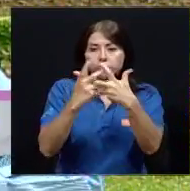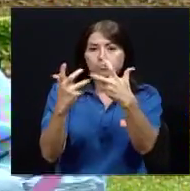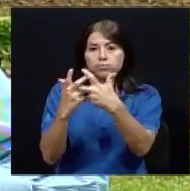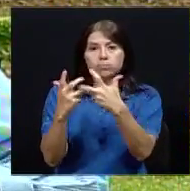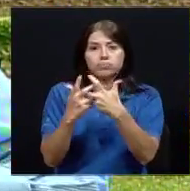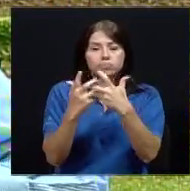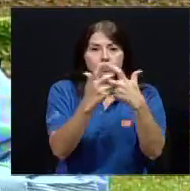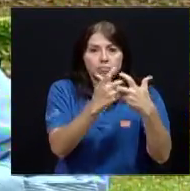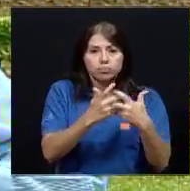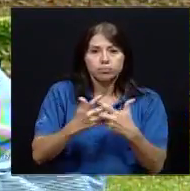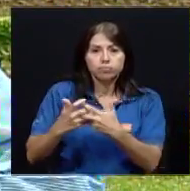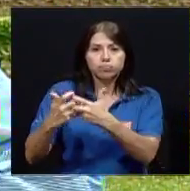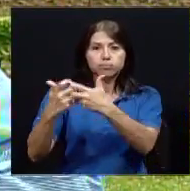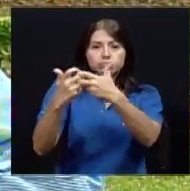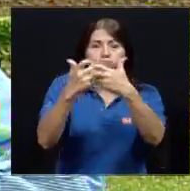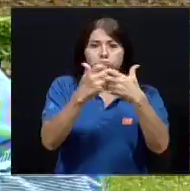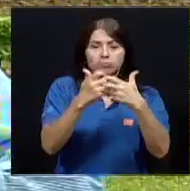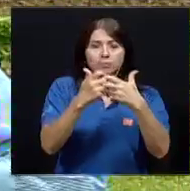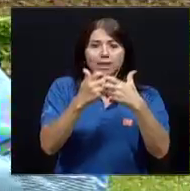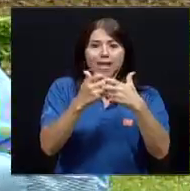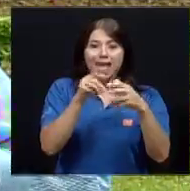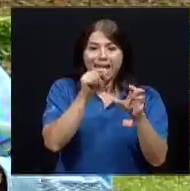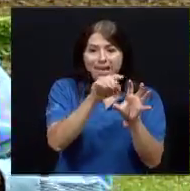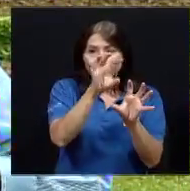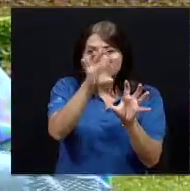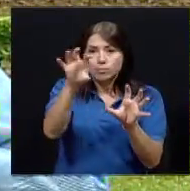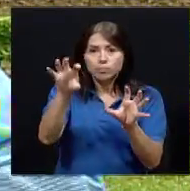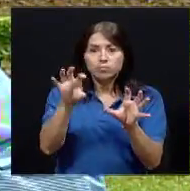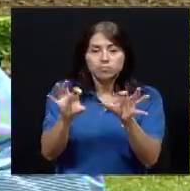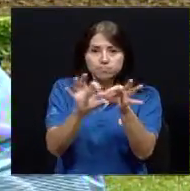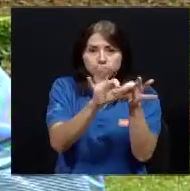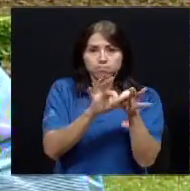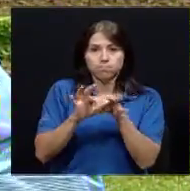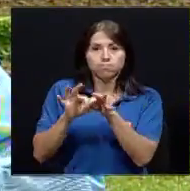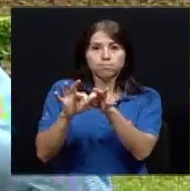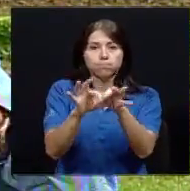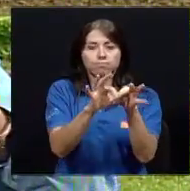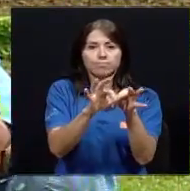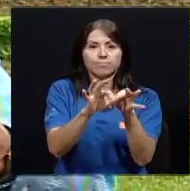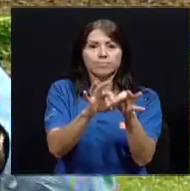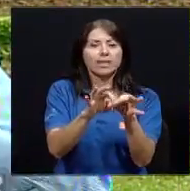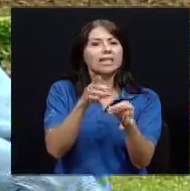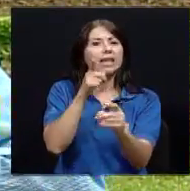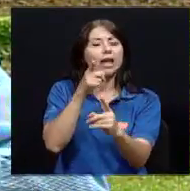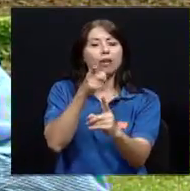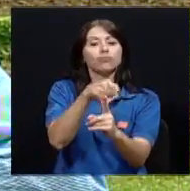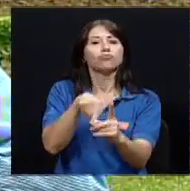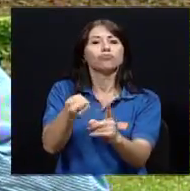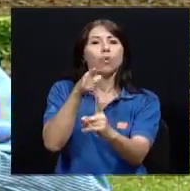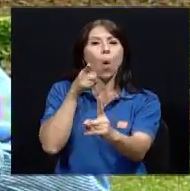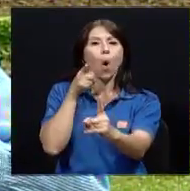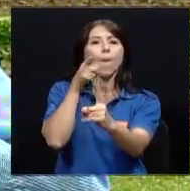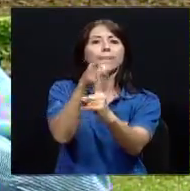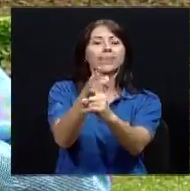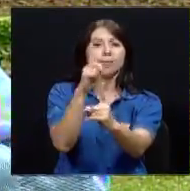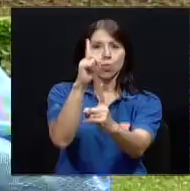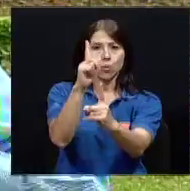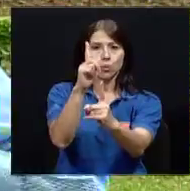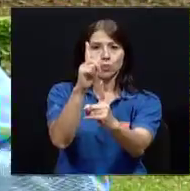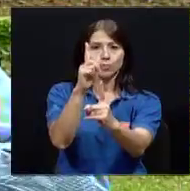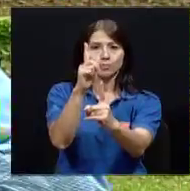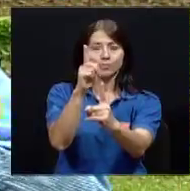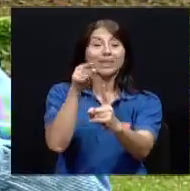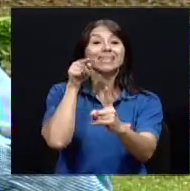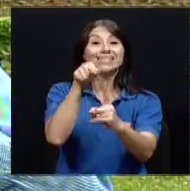y que esa interrelación, pues básicamente lo que busca es un objetivo. Entonces, si uno le traslada ese concepto al sistema